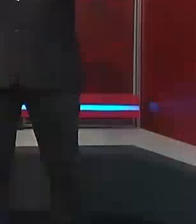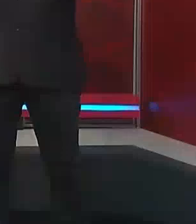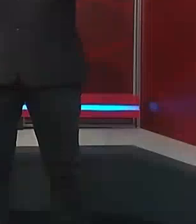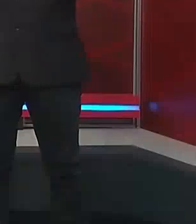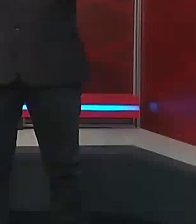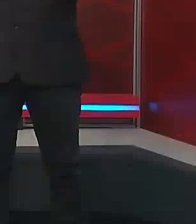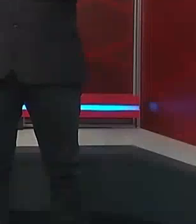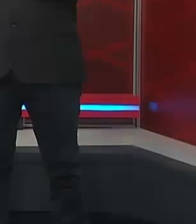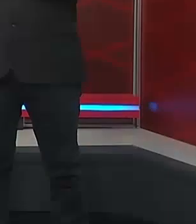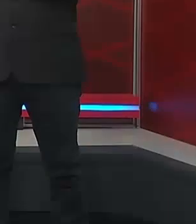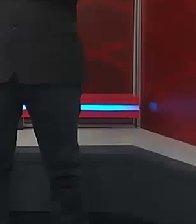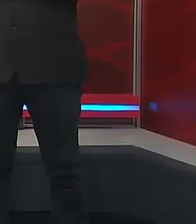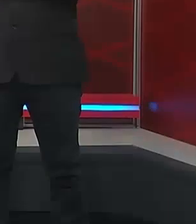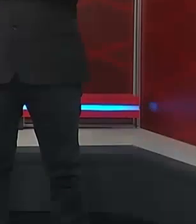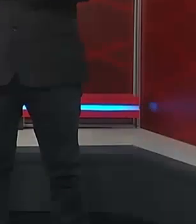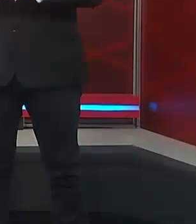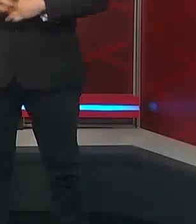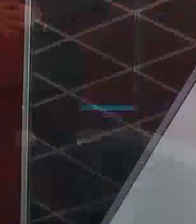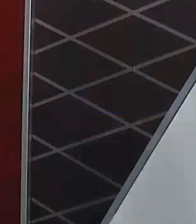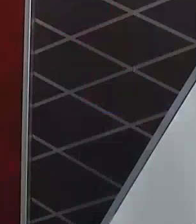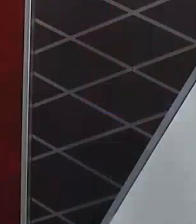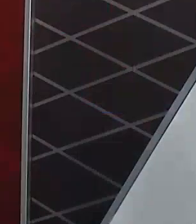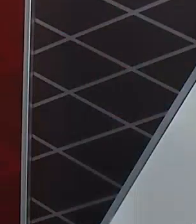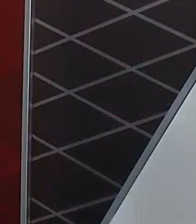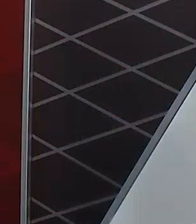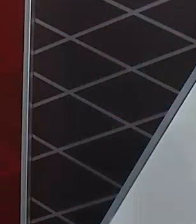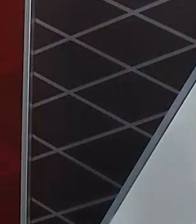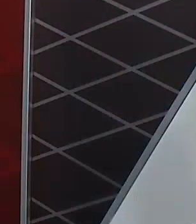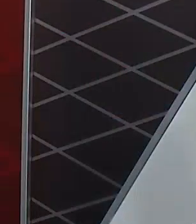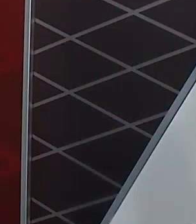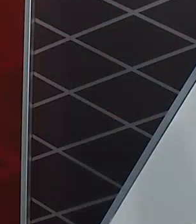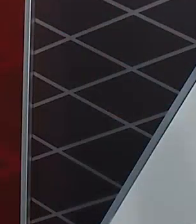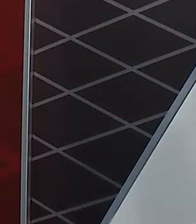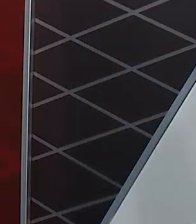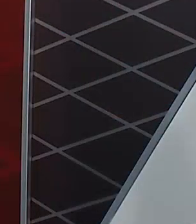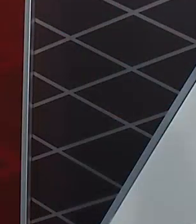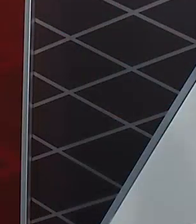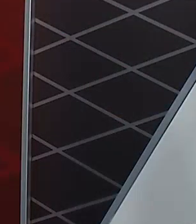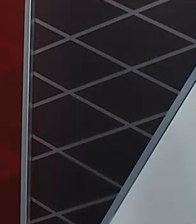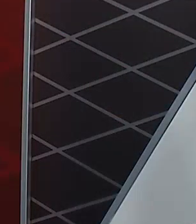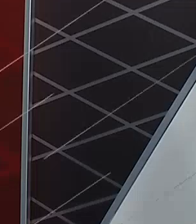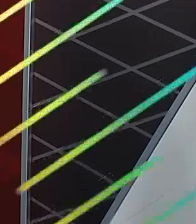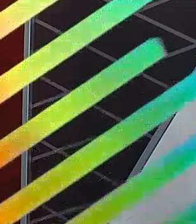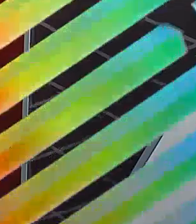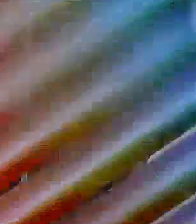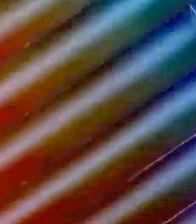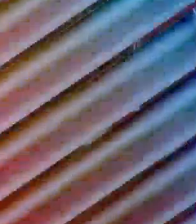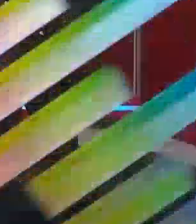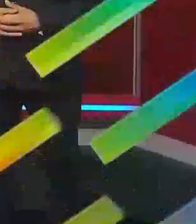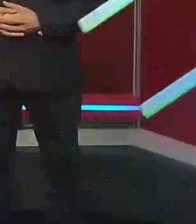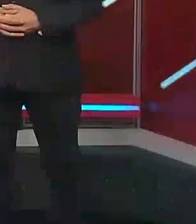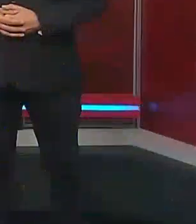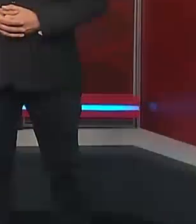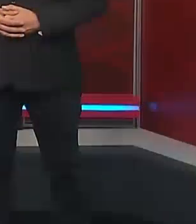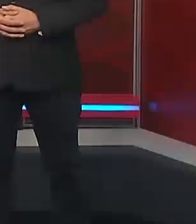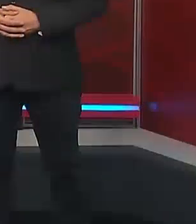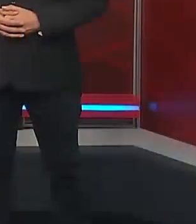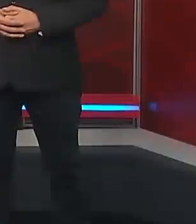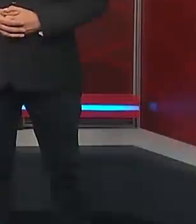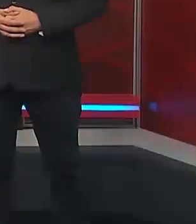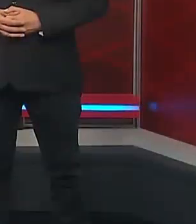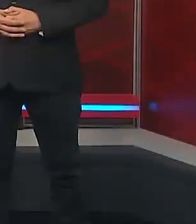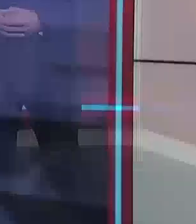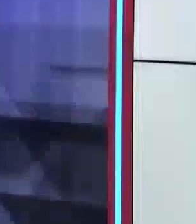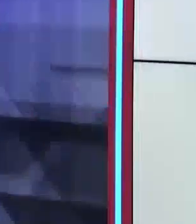Paridad de género. Paridad de género. Mujer.